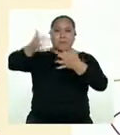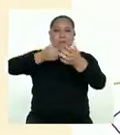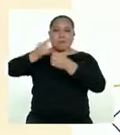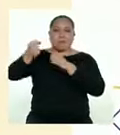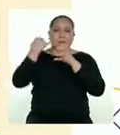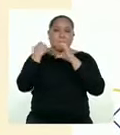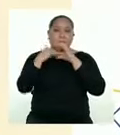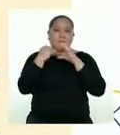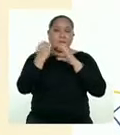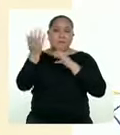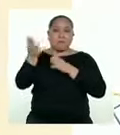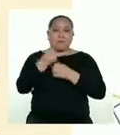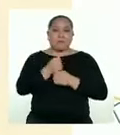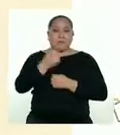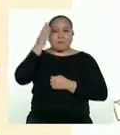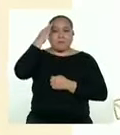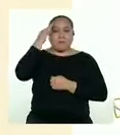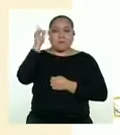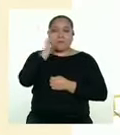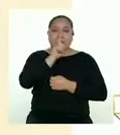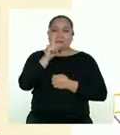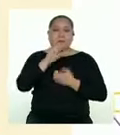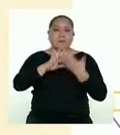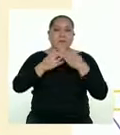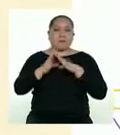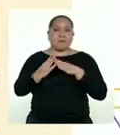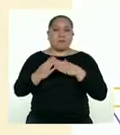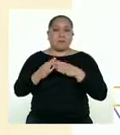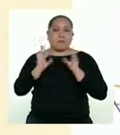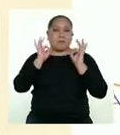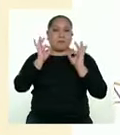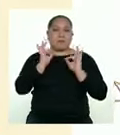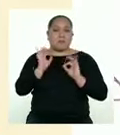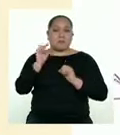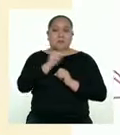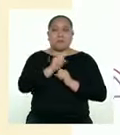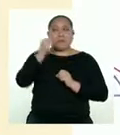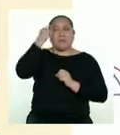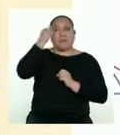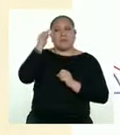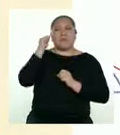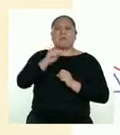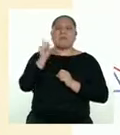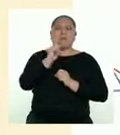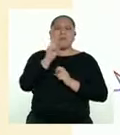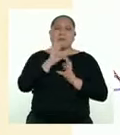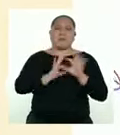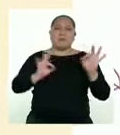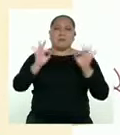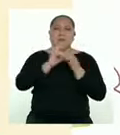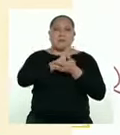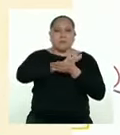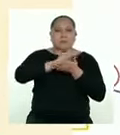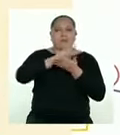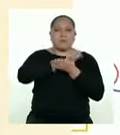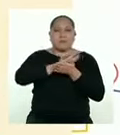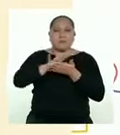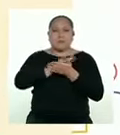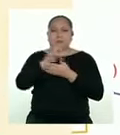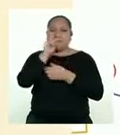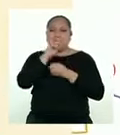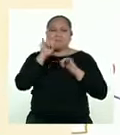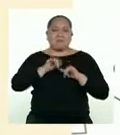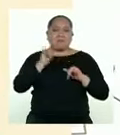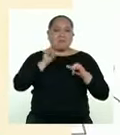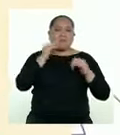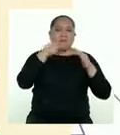internet y ya saben que no son una población de riesgo, pueden considerar que no es importante aplicar todas las medidas de higiene ni quedarse en